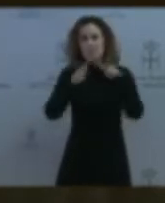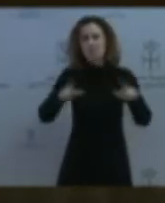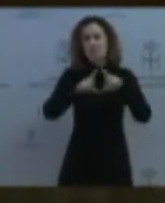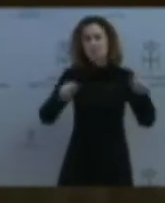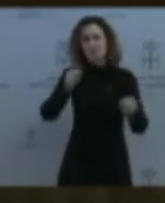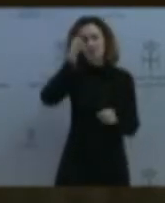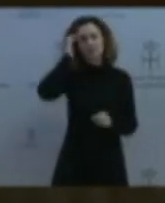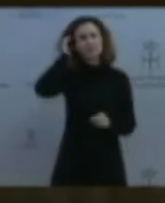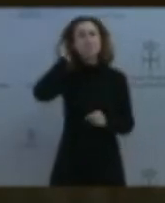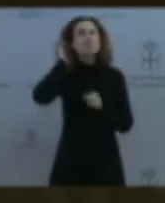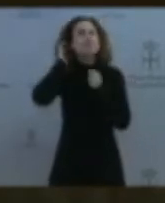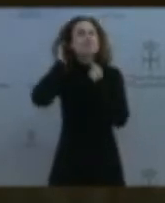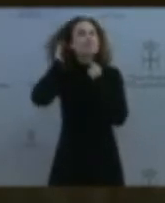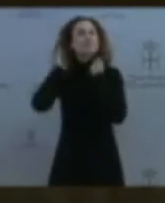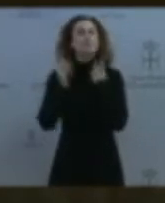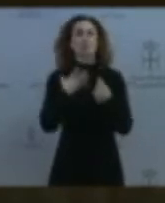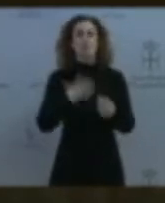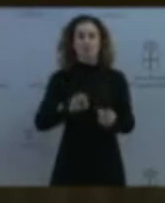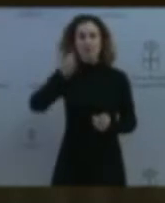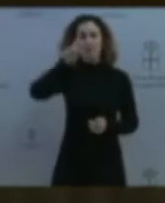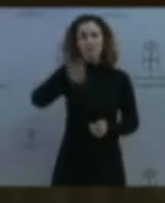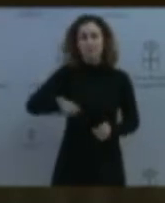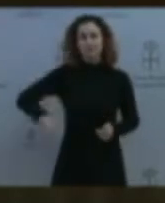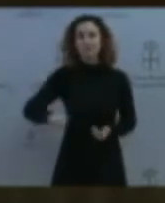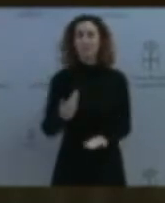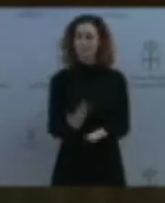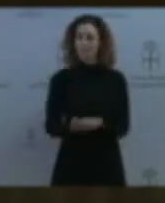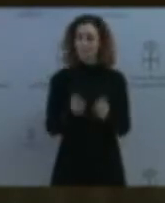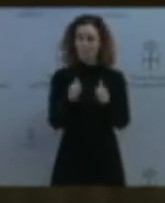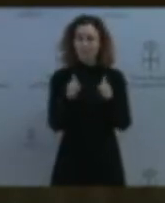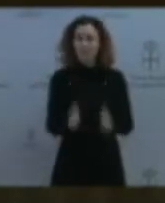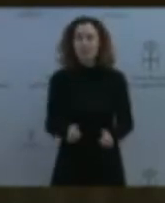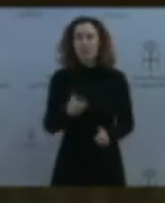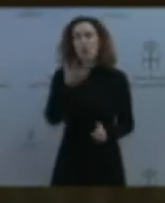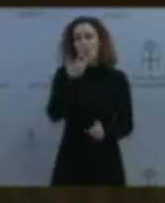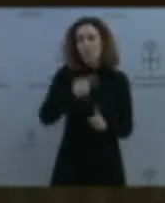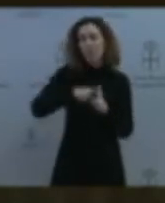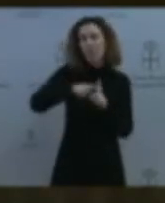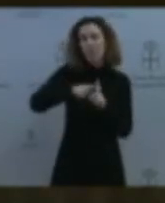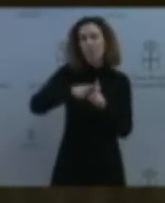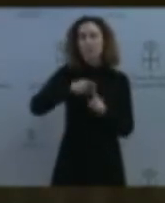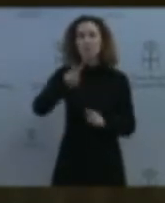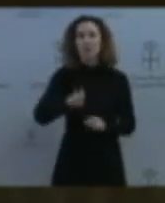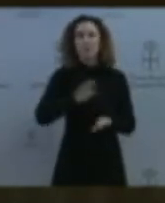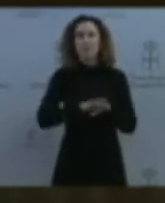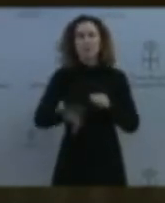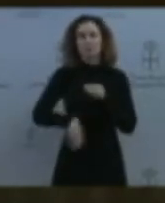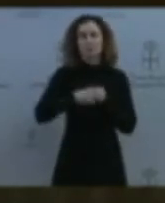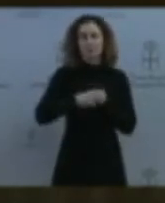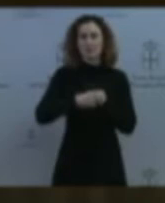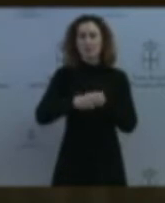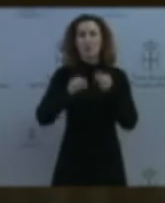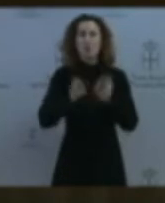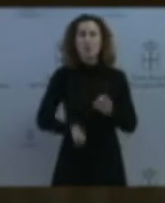docente y esa certificación de nivel de conocimiento tiene que equivalir como formación permanente del profesorado. El motivo de que ahora